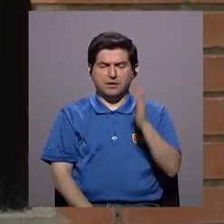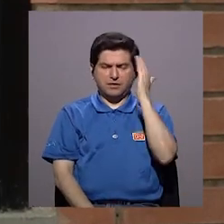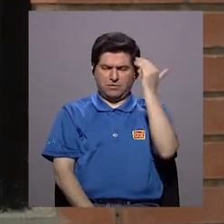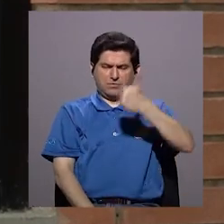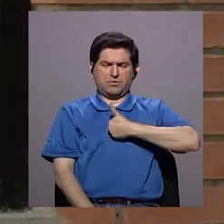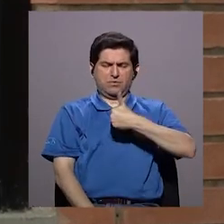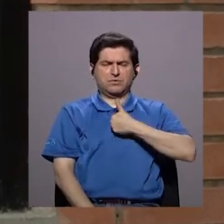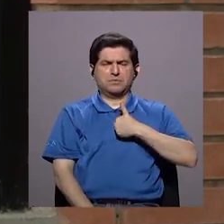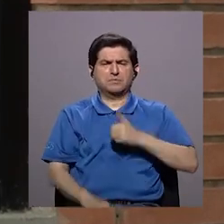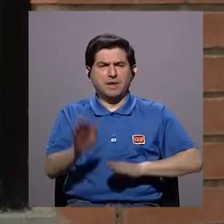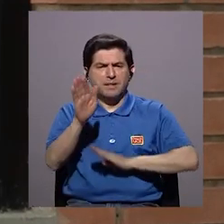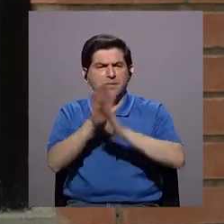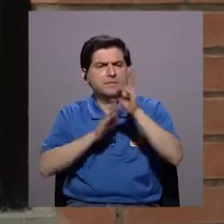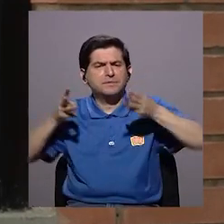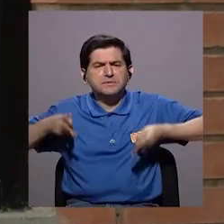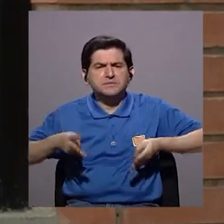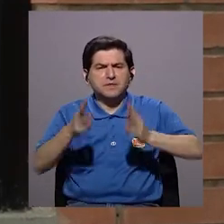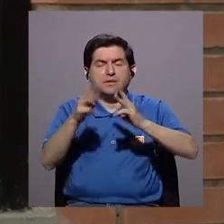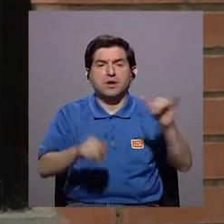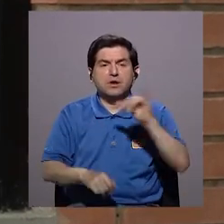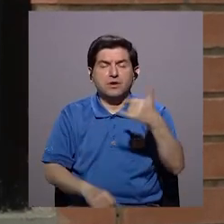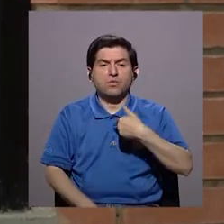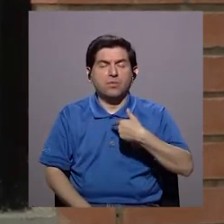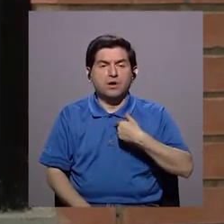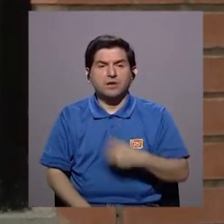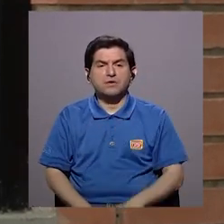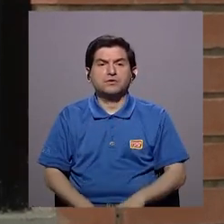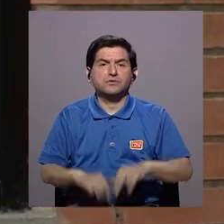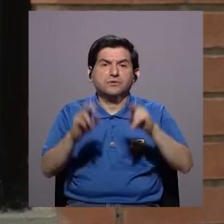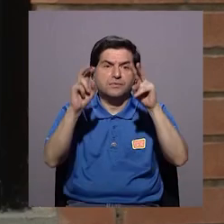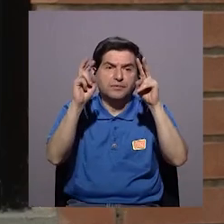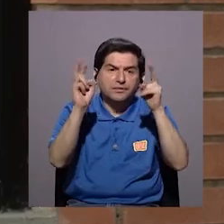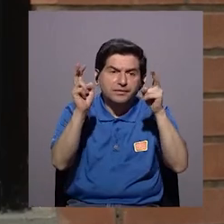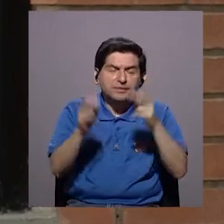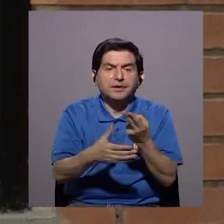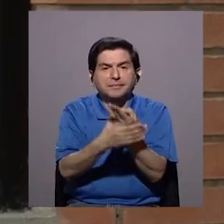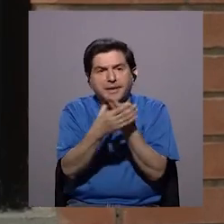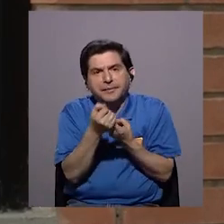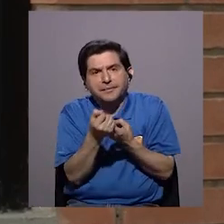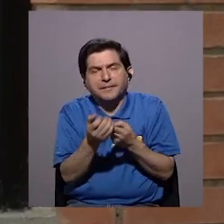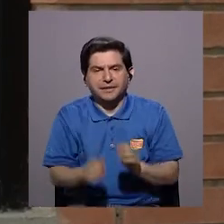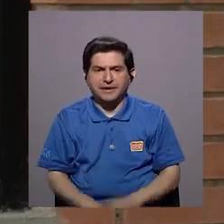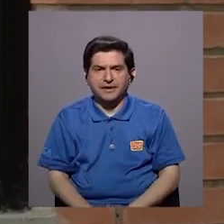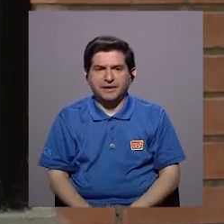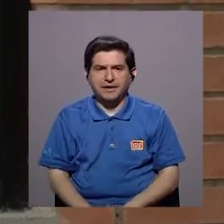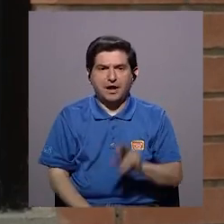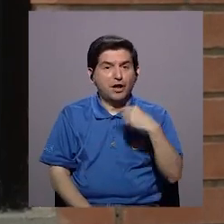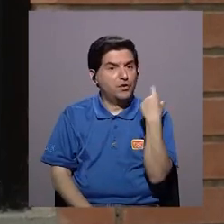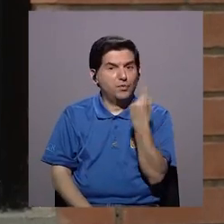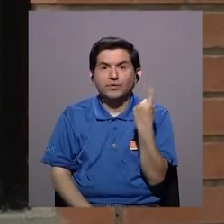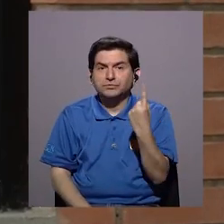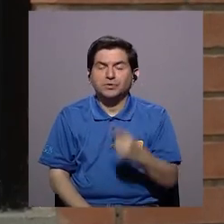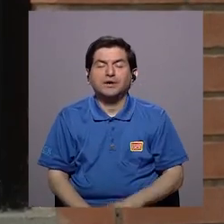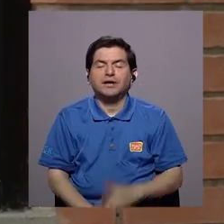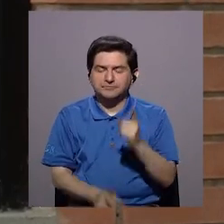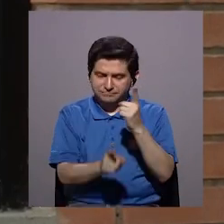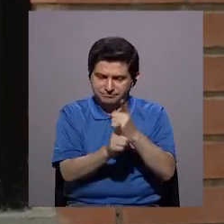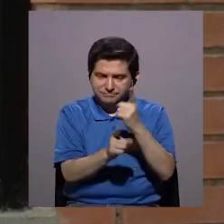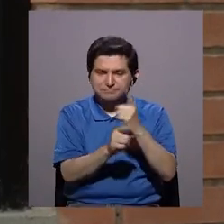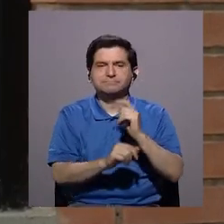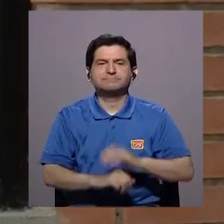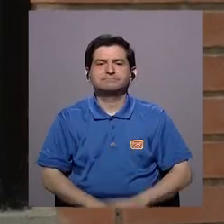un autoconocimiento para poder desarrollar este método, también tengo que tener un tema de pareja. Digo, no estoy sola en esto.